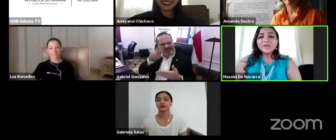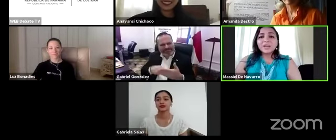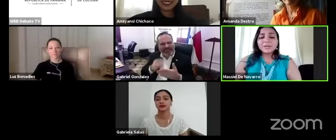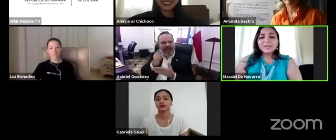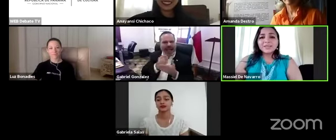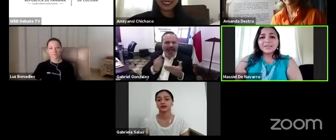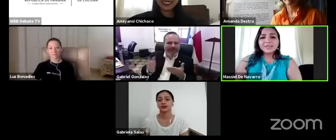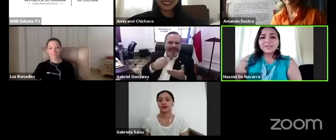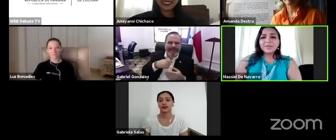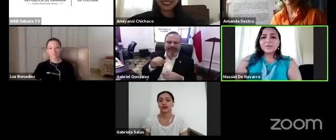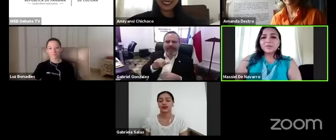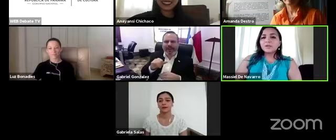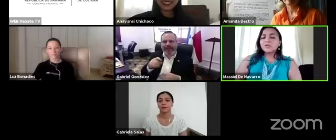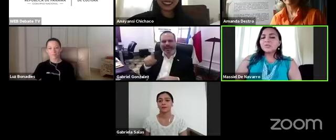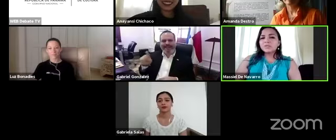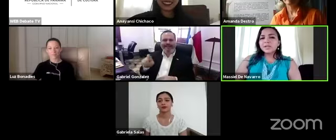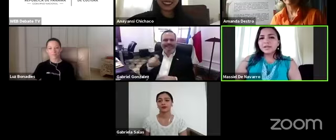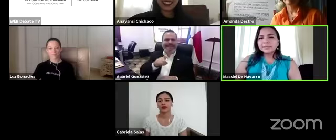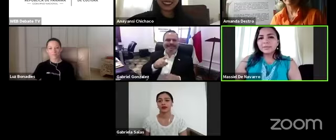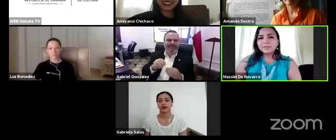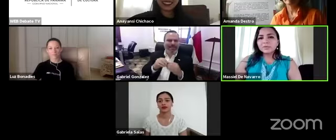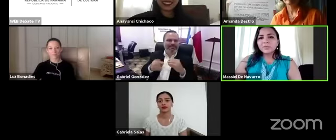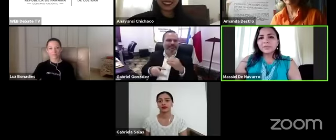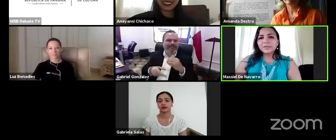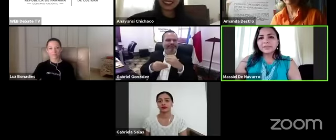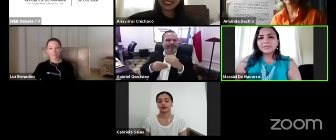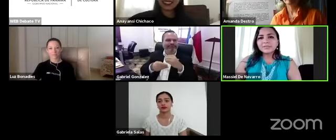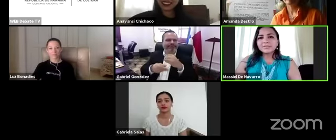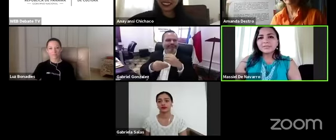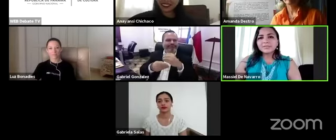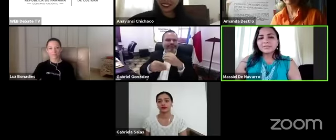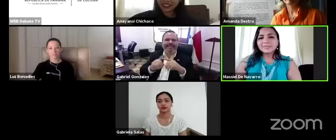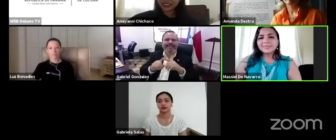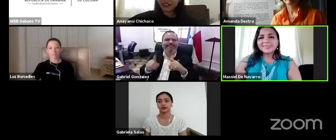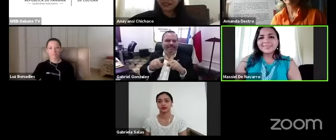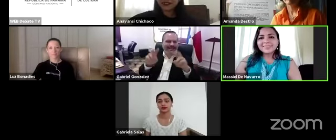opinando las personas del público muchas gracias por sus comentarios